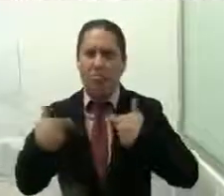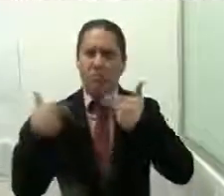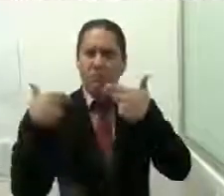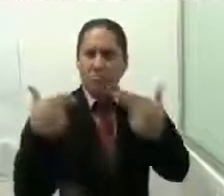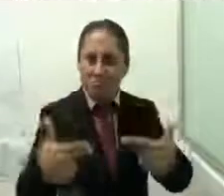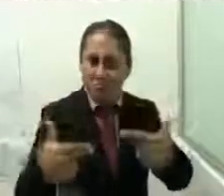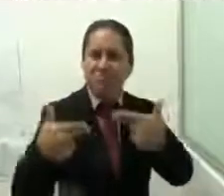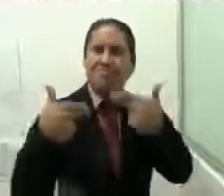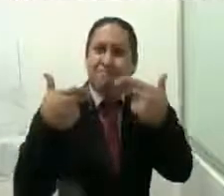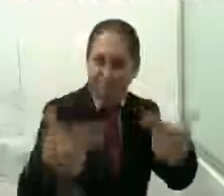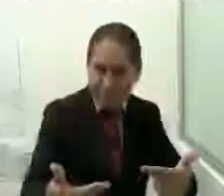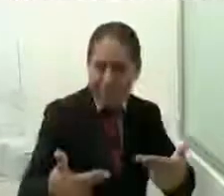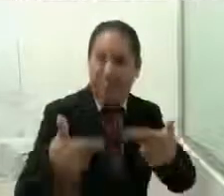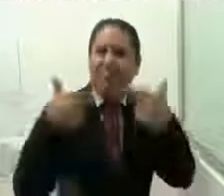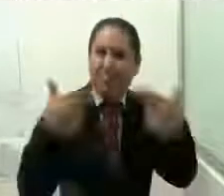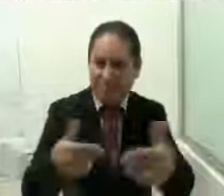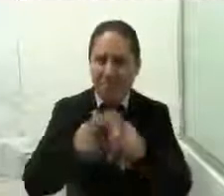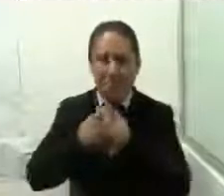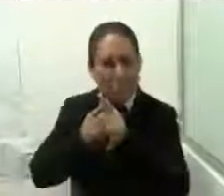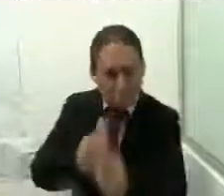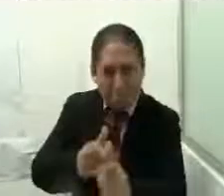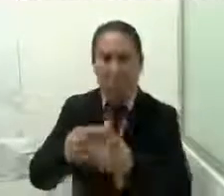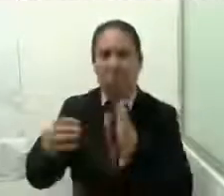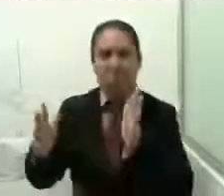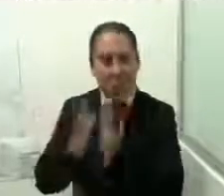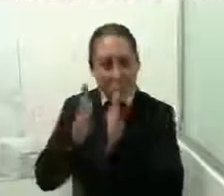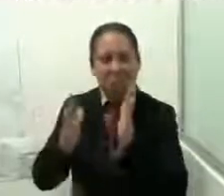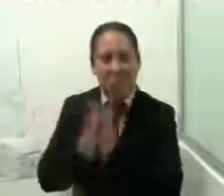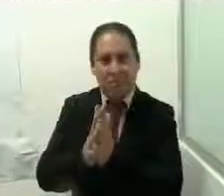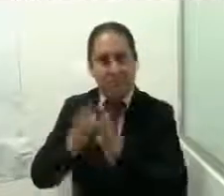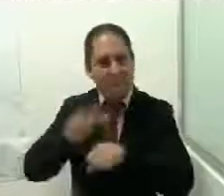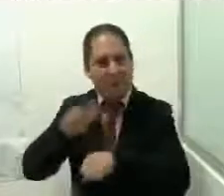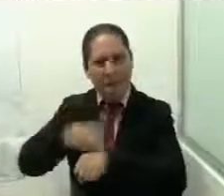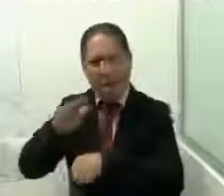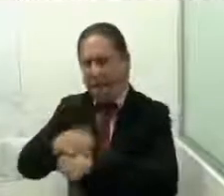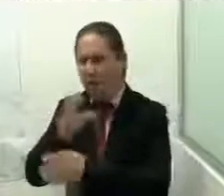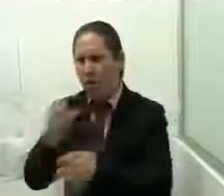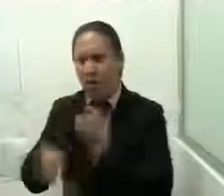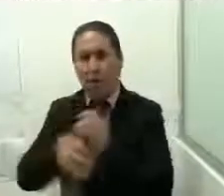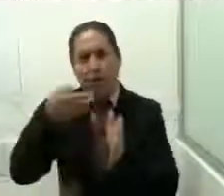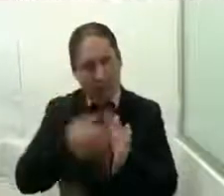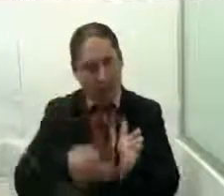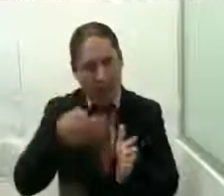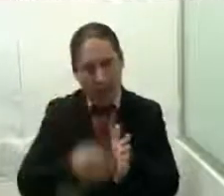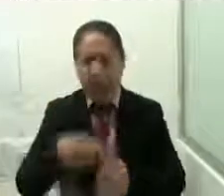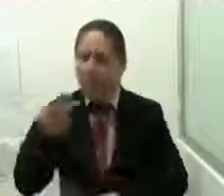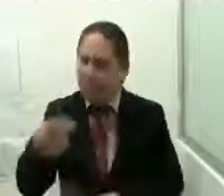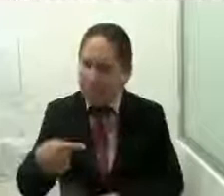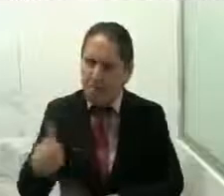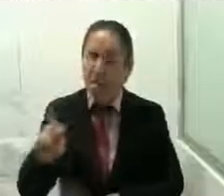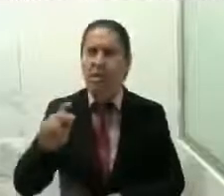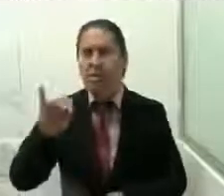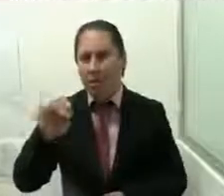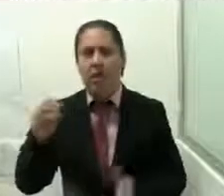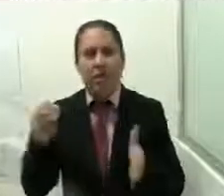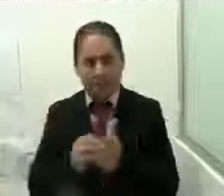para que se continúe con la lucha hace falta hacer muchas muchas cosas pero siempre existirá